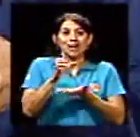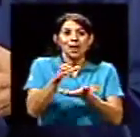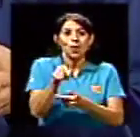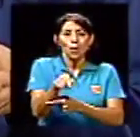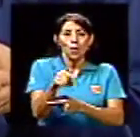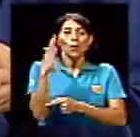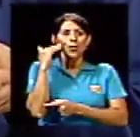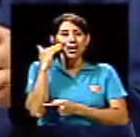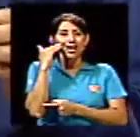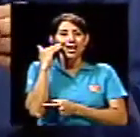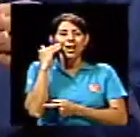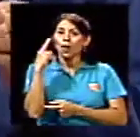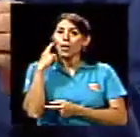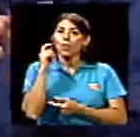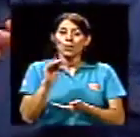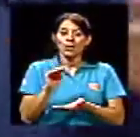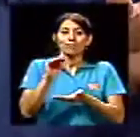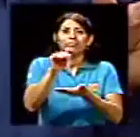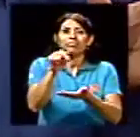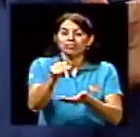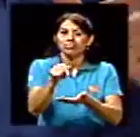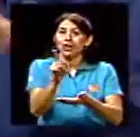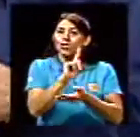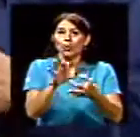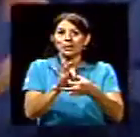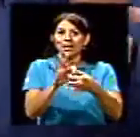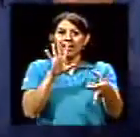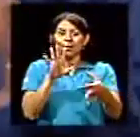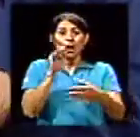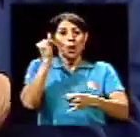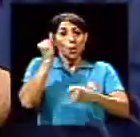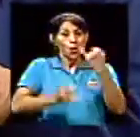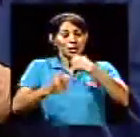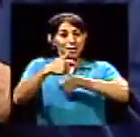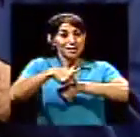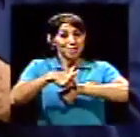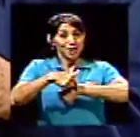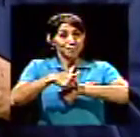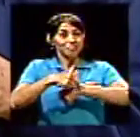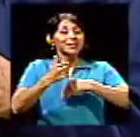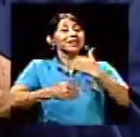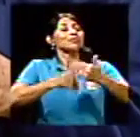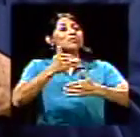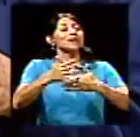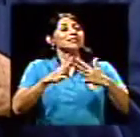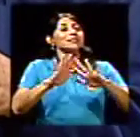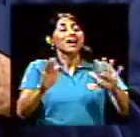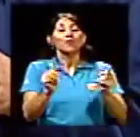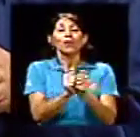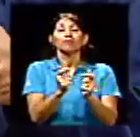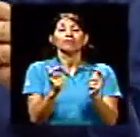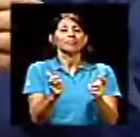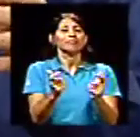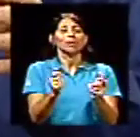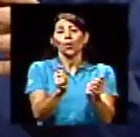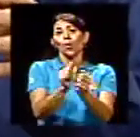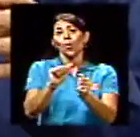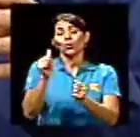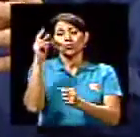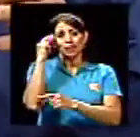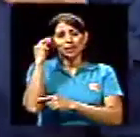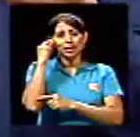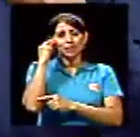no son completamente aleatorias. La última etapa la rompen el azar, ¿verdad? Y entran con otros criterios. Y entonces, eso hace que,